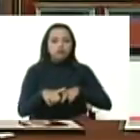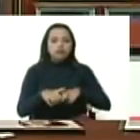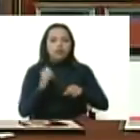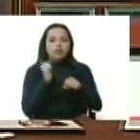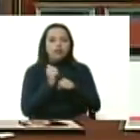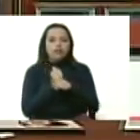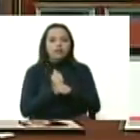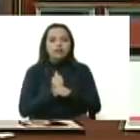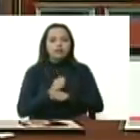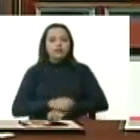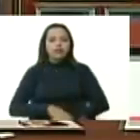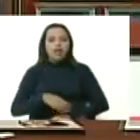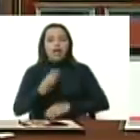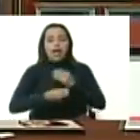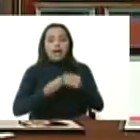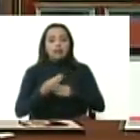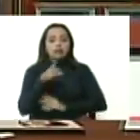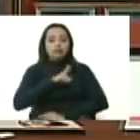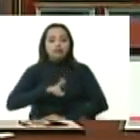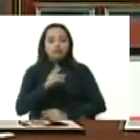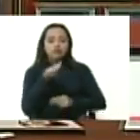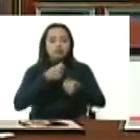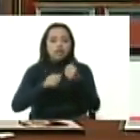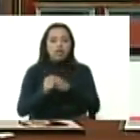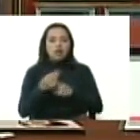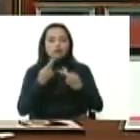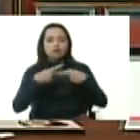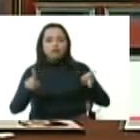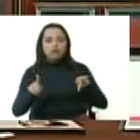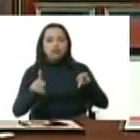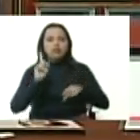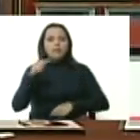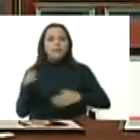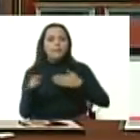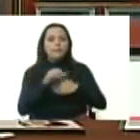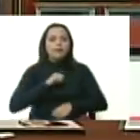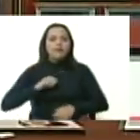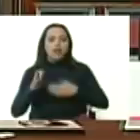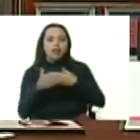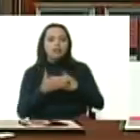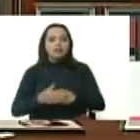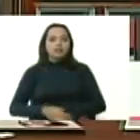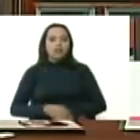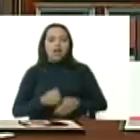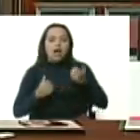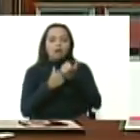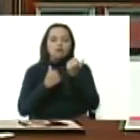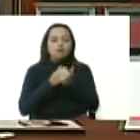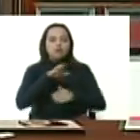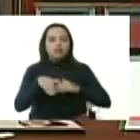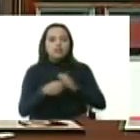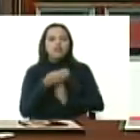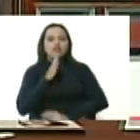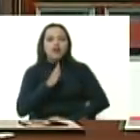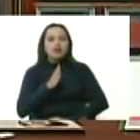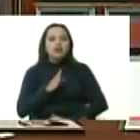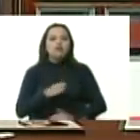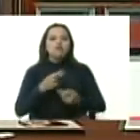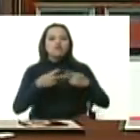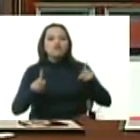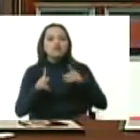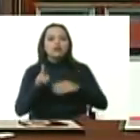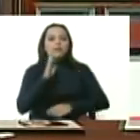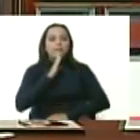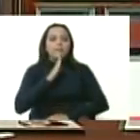capital público y privado cuyos aportes serán hechos por toda la banca pública y privada del país una criptobanca